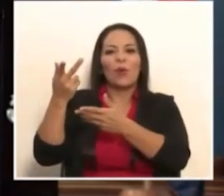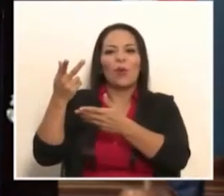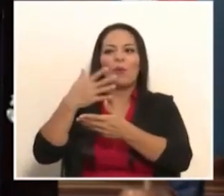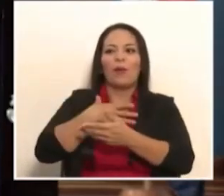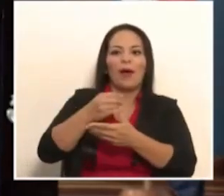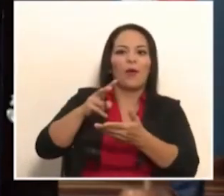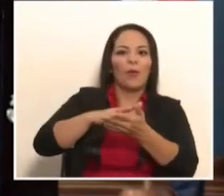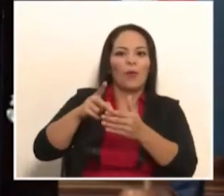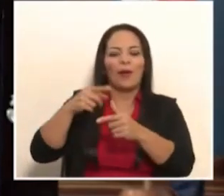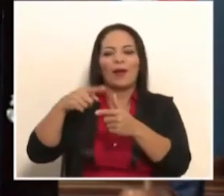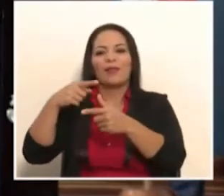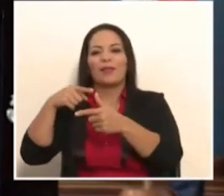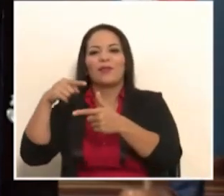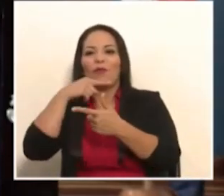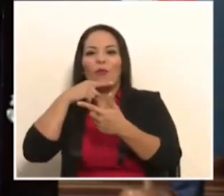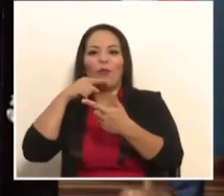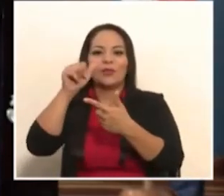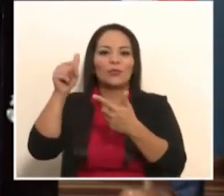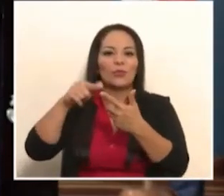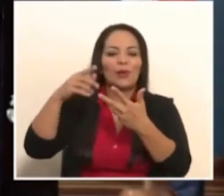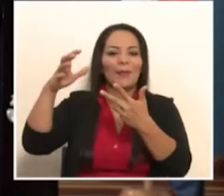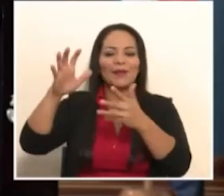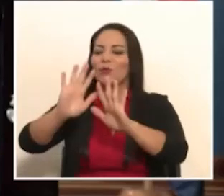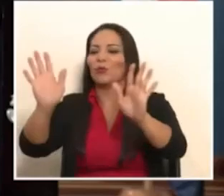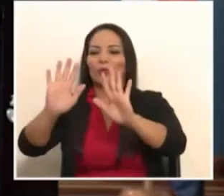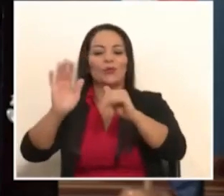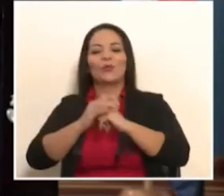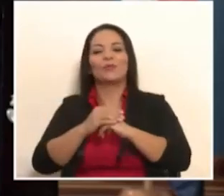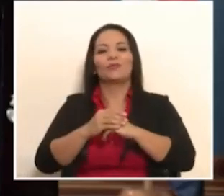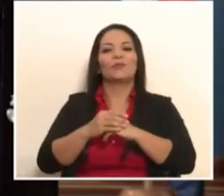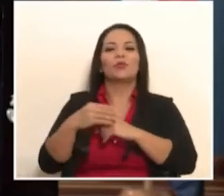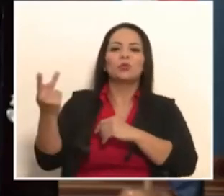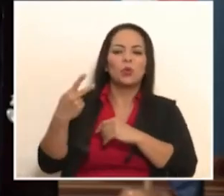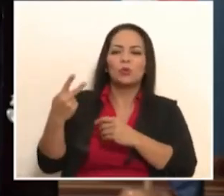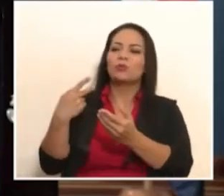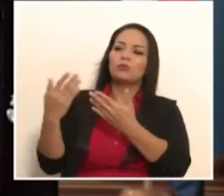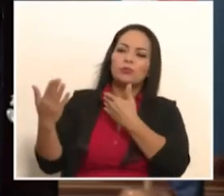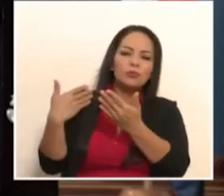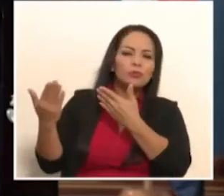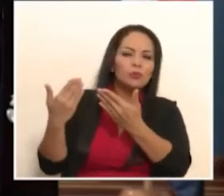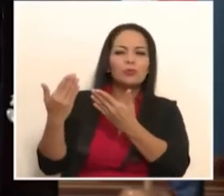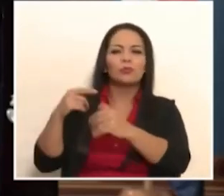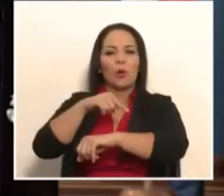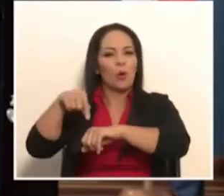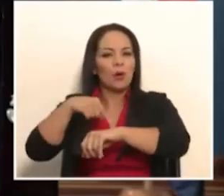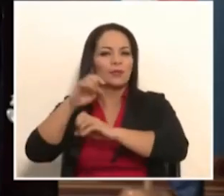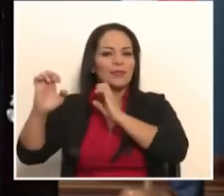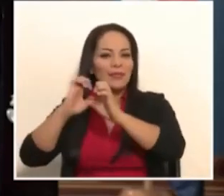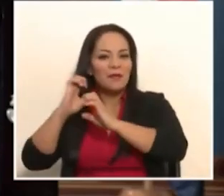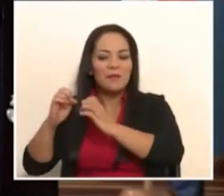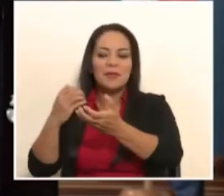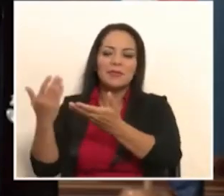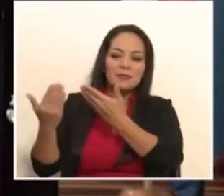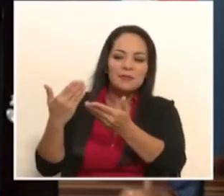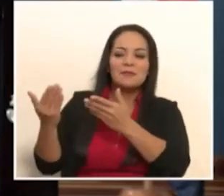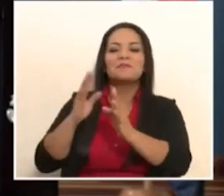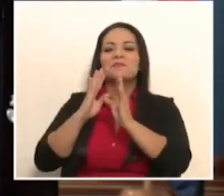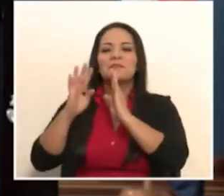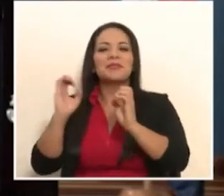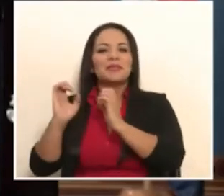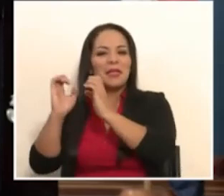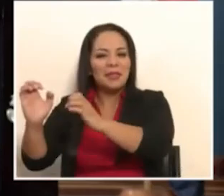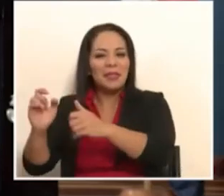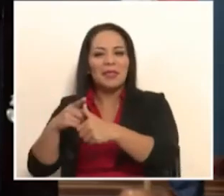sino que tuvimos una entrevista muy, muy, muy detallada, horas, de horas. Hablamos de estrategia, hablamos de